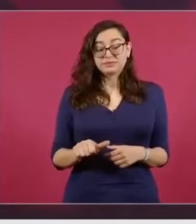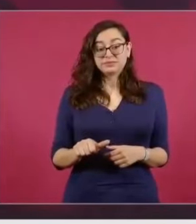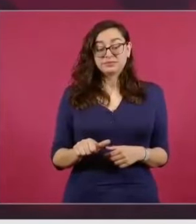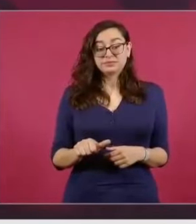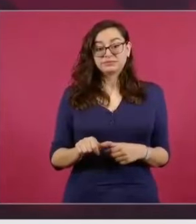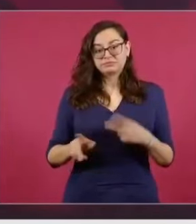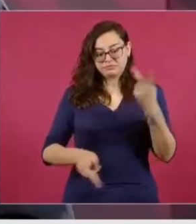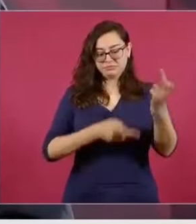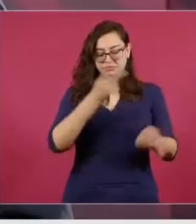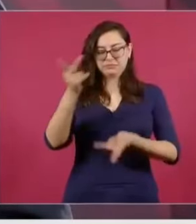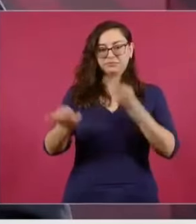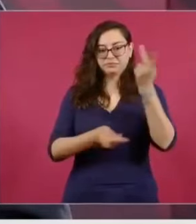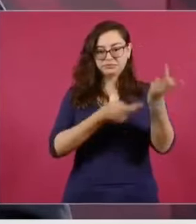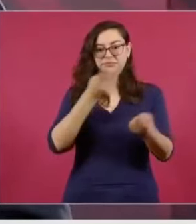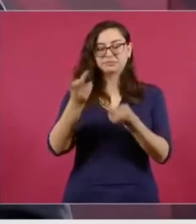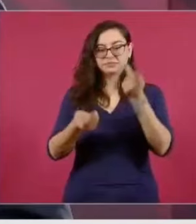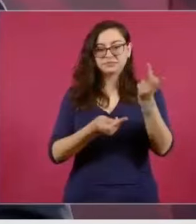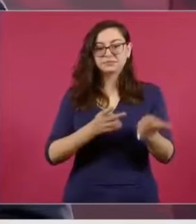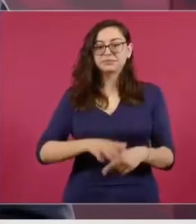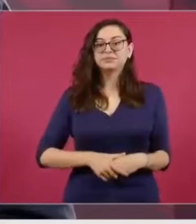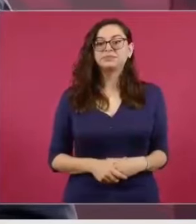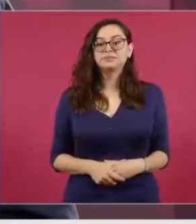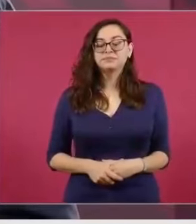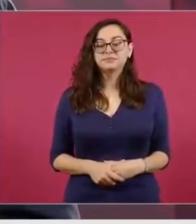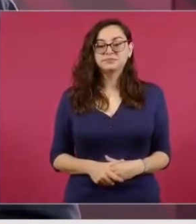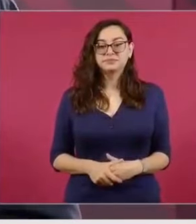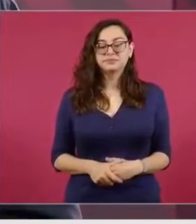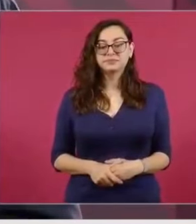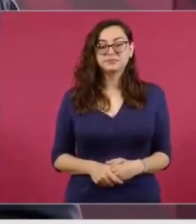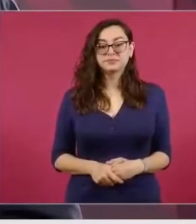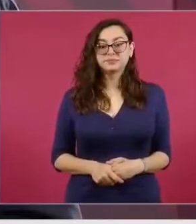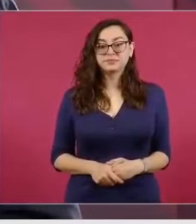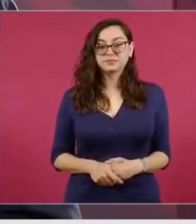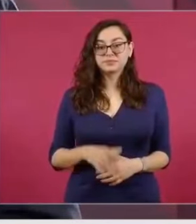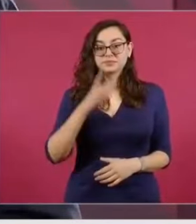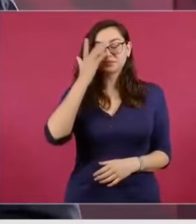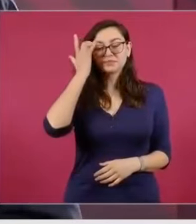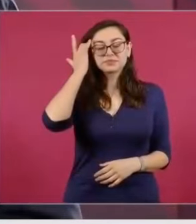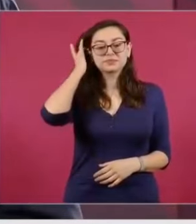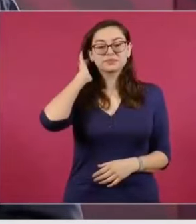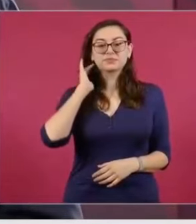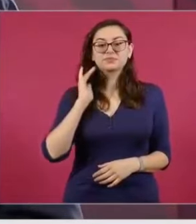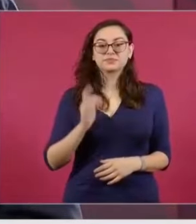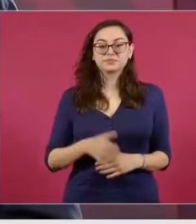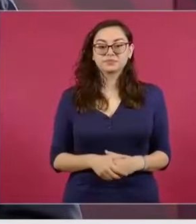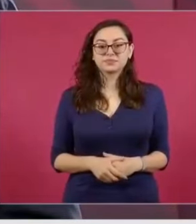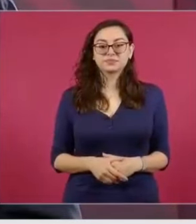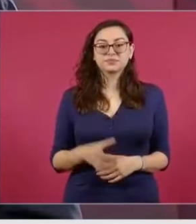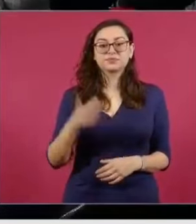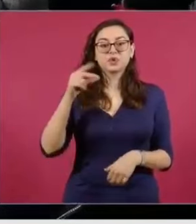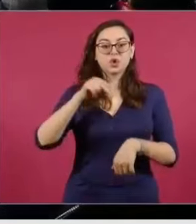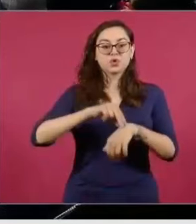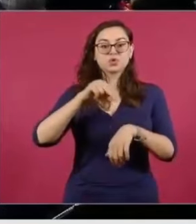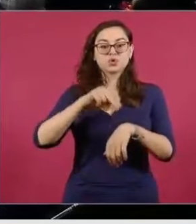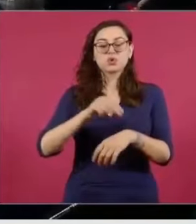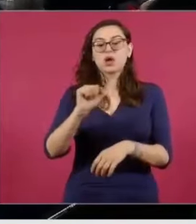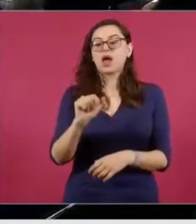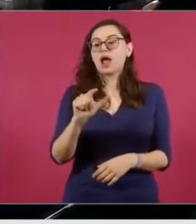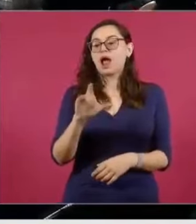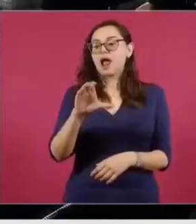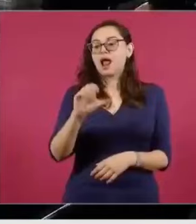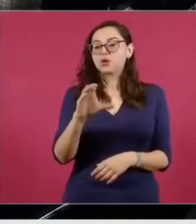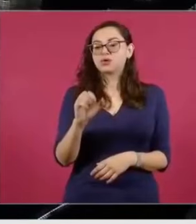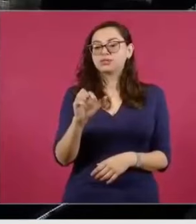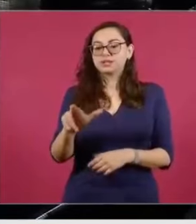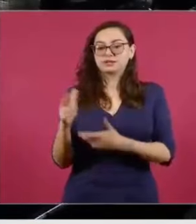judicial y otras del paquete de reformas que envió López Obrador en febrero. El presidente insistió en que no hay nada que